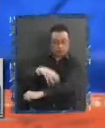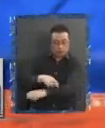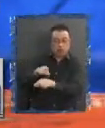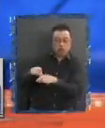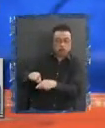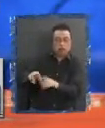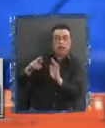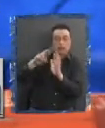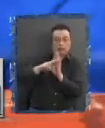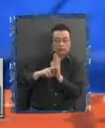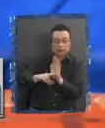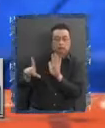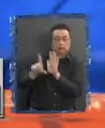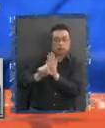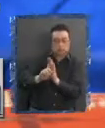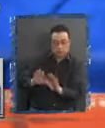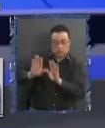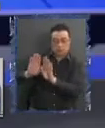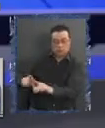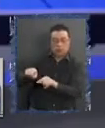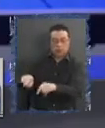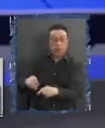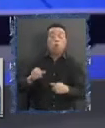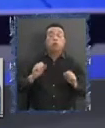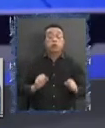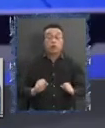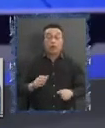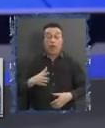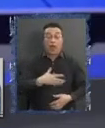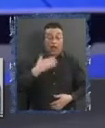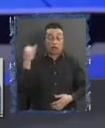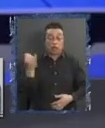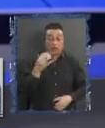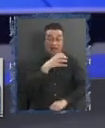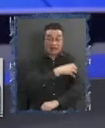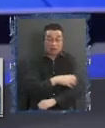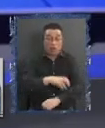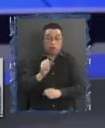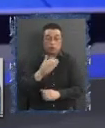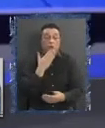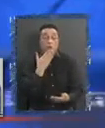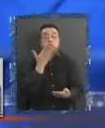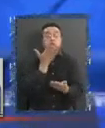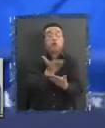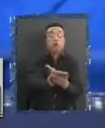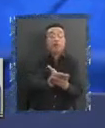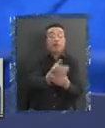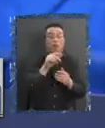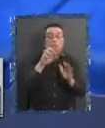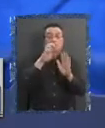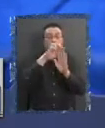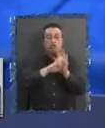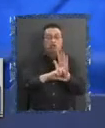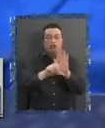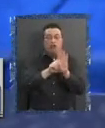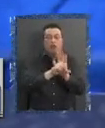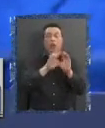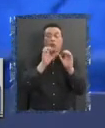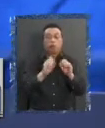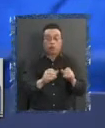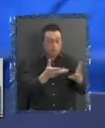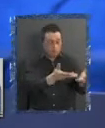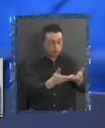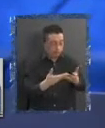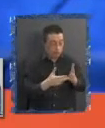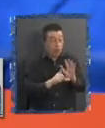Regulaciones legislativas A esa Asamblea O sea Las autonomías regionales Van a poder proponer Proyectos de ley Van a poder canalizar A